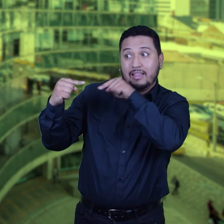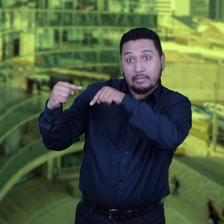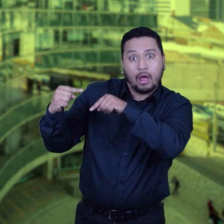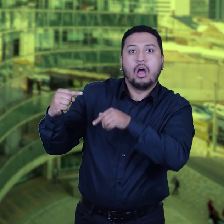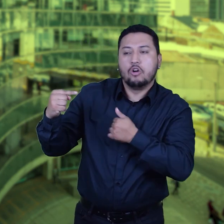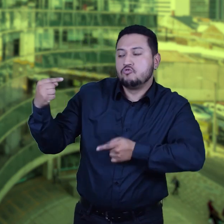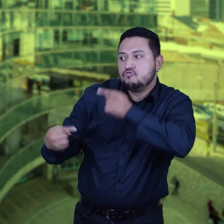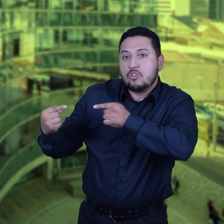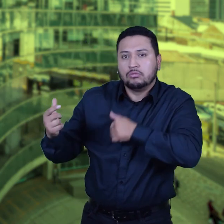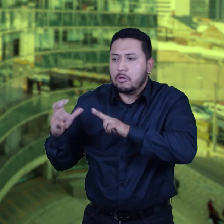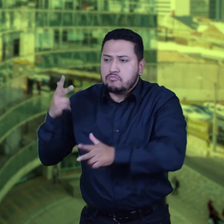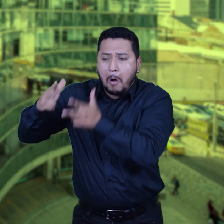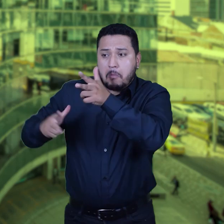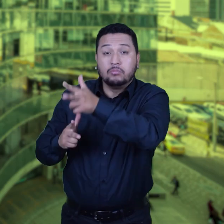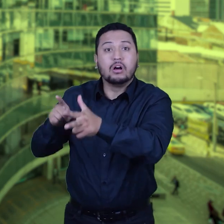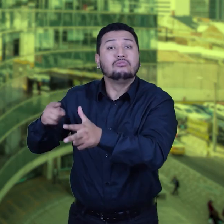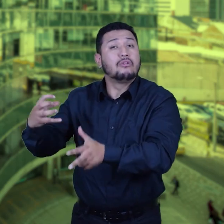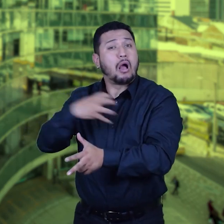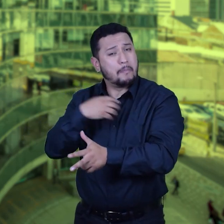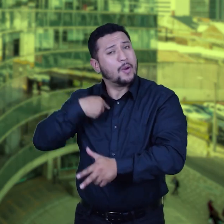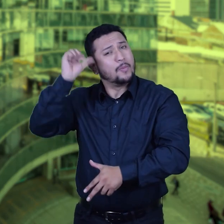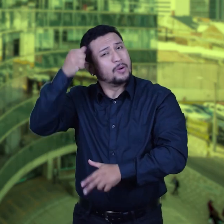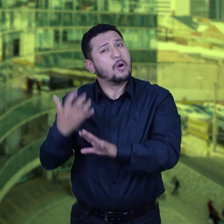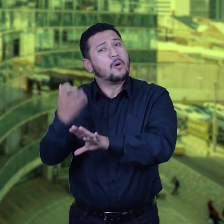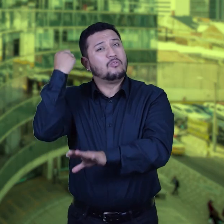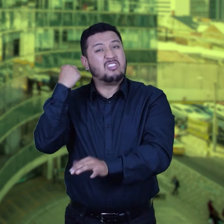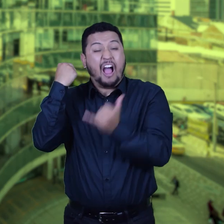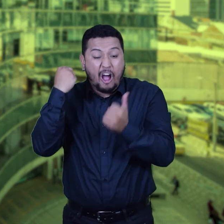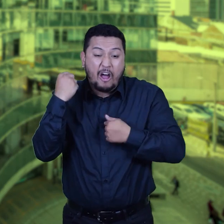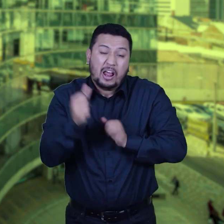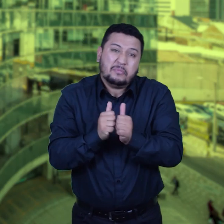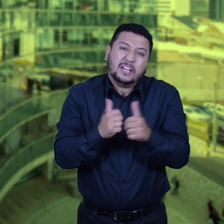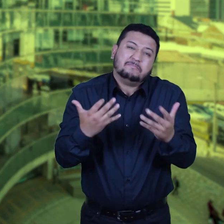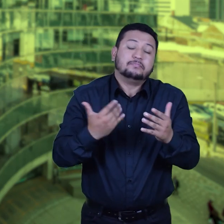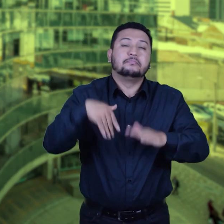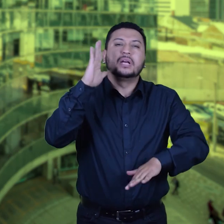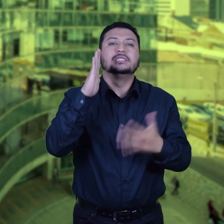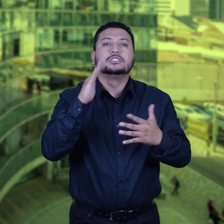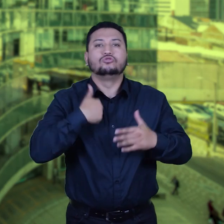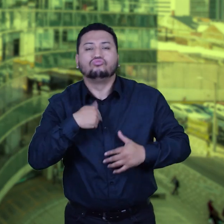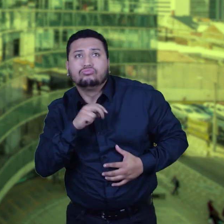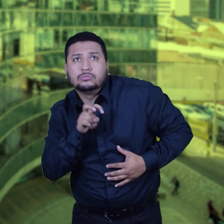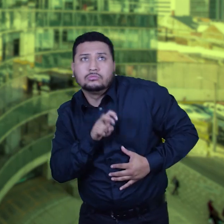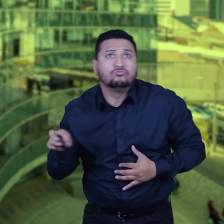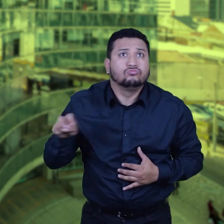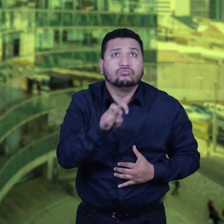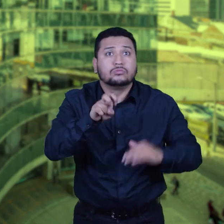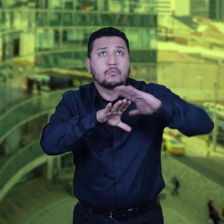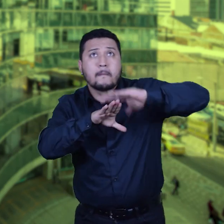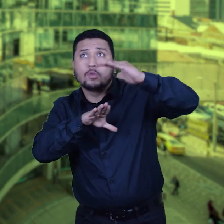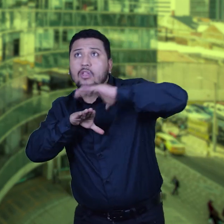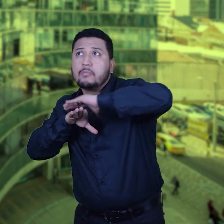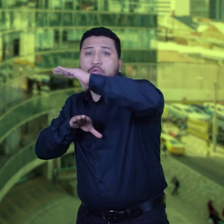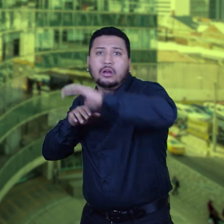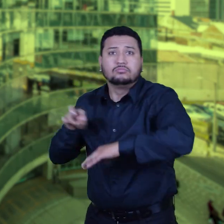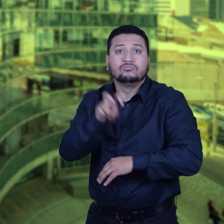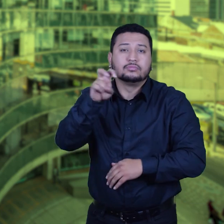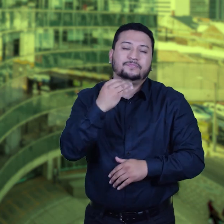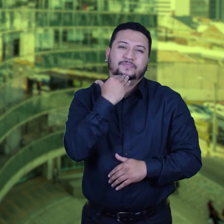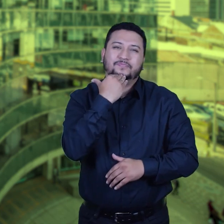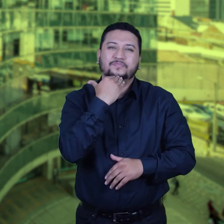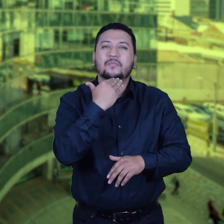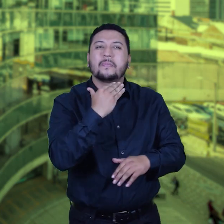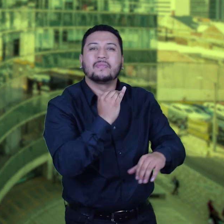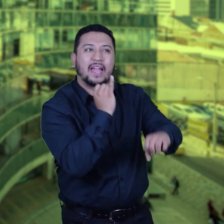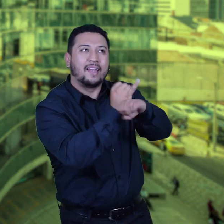momento lo que más me interesa es caminatas, el senderismo, porque me gusta mucho subir, por ejemplo, cada 8 días a